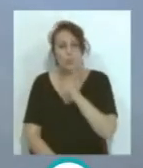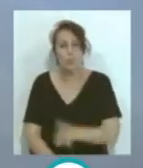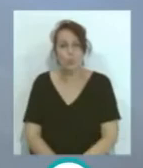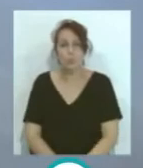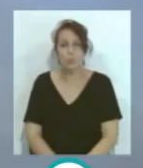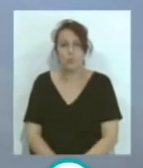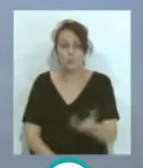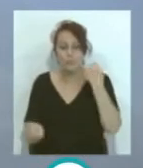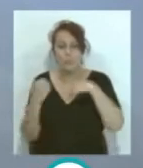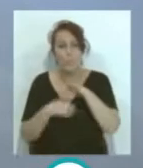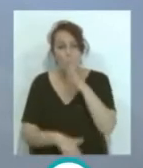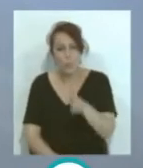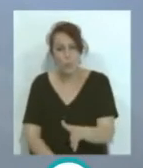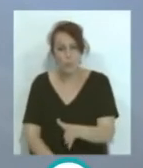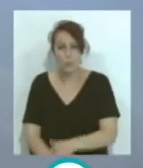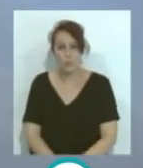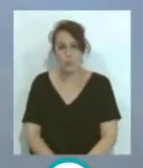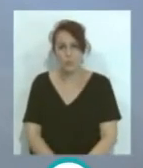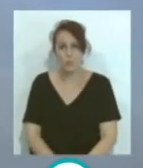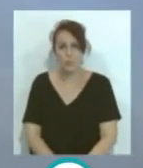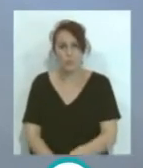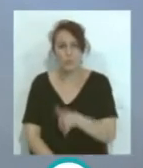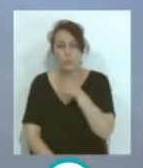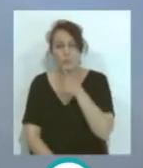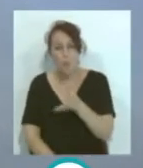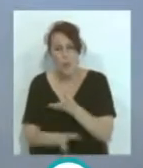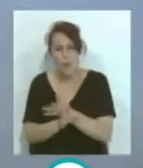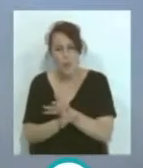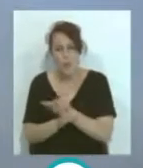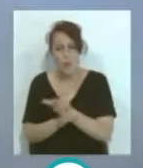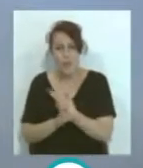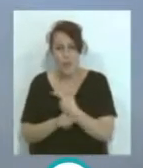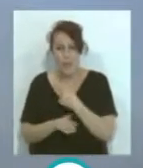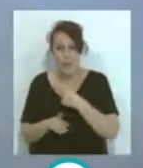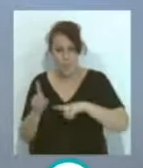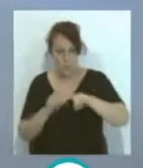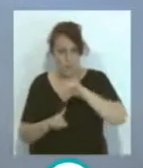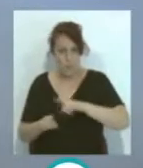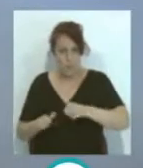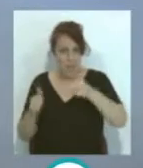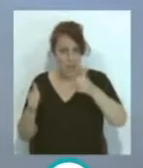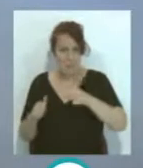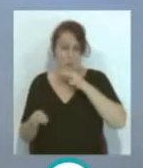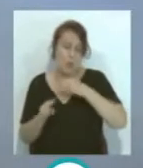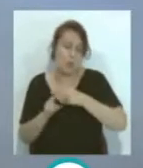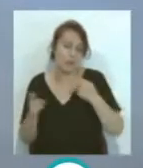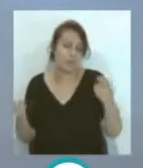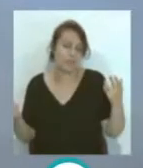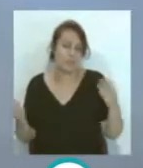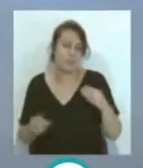¿Por qué reaccionó como estaba Diakabí? ¿Por qué los jugadores más conflictivos... ...llámese...